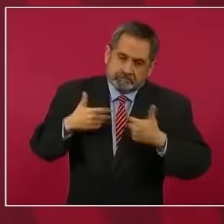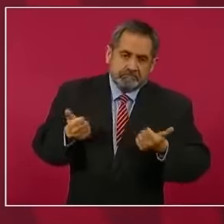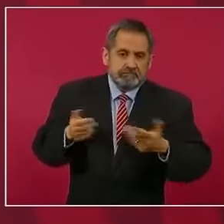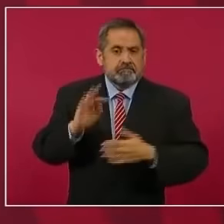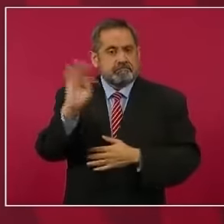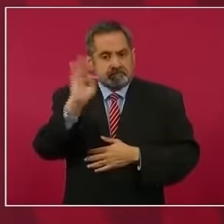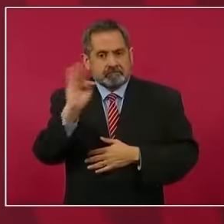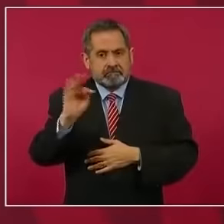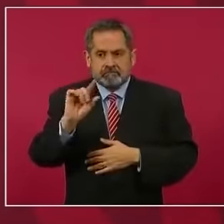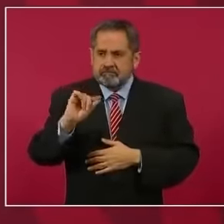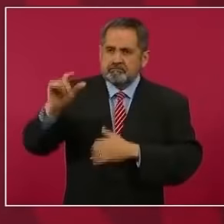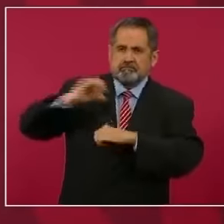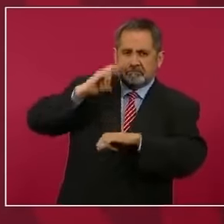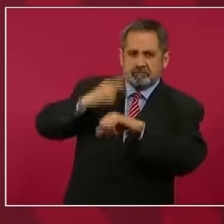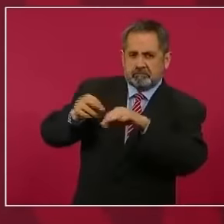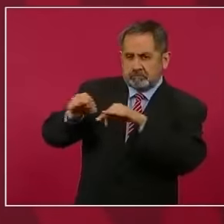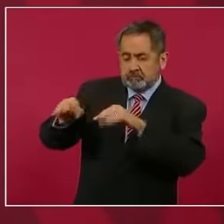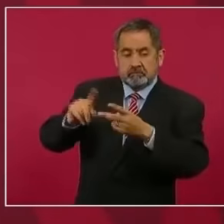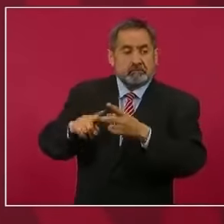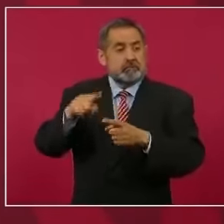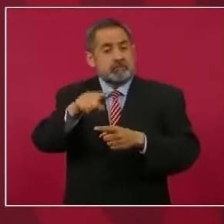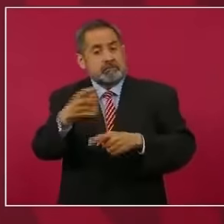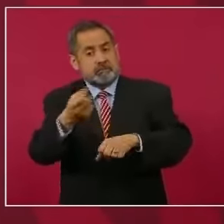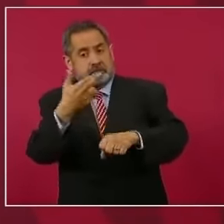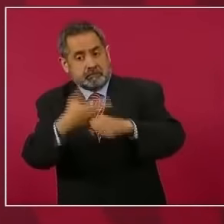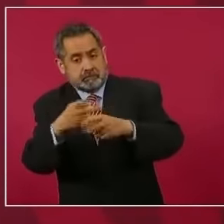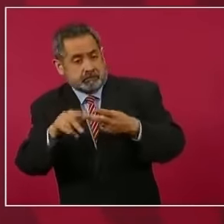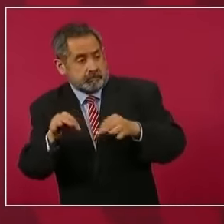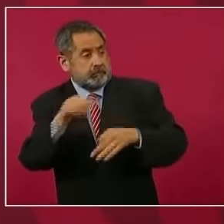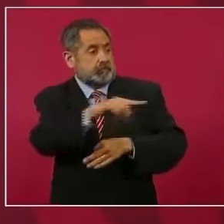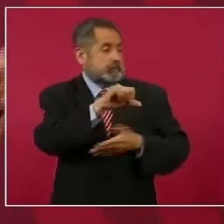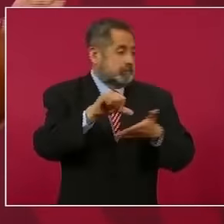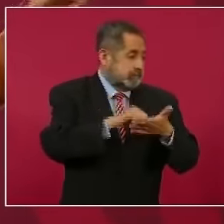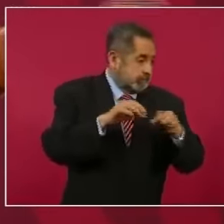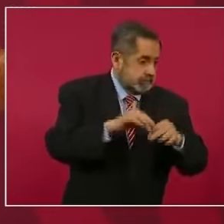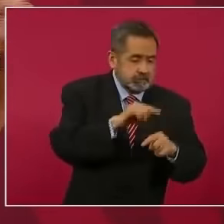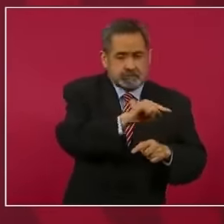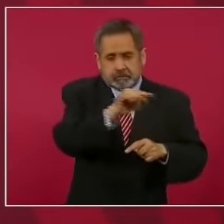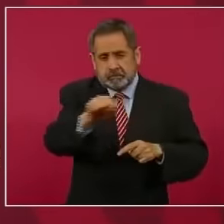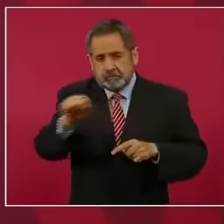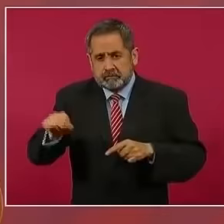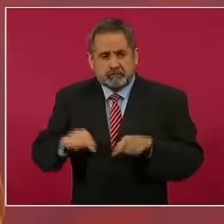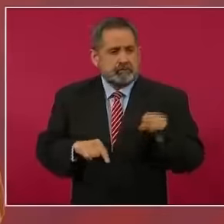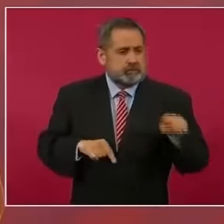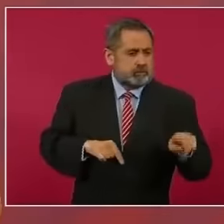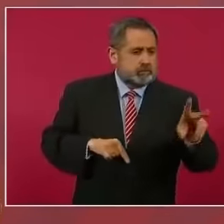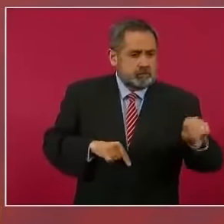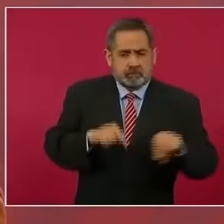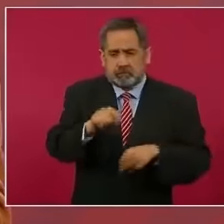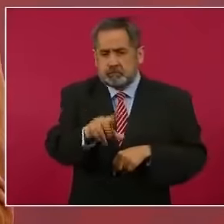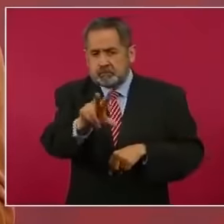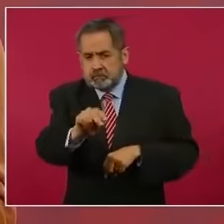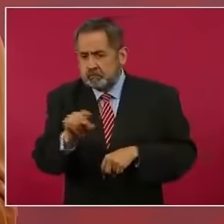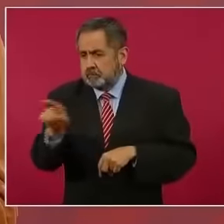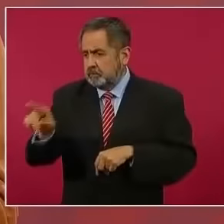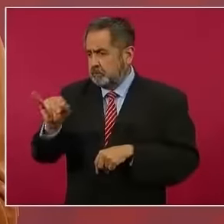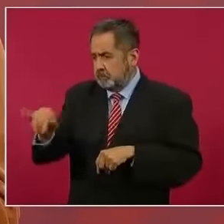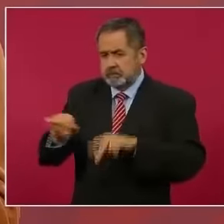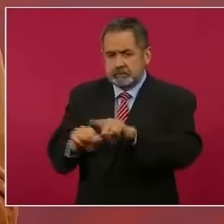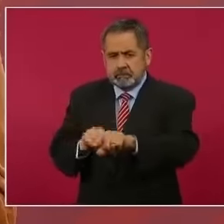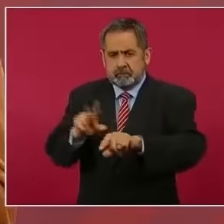quisiéramos que la autoridad laboral, la Secretaría del Trabajo, el centro laboral, dijera este no participa, este sí